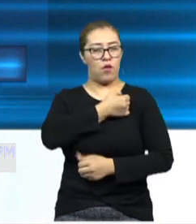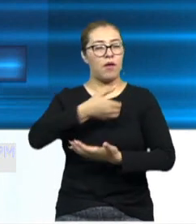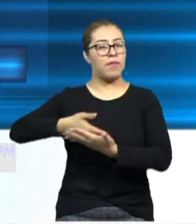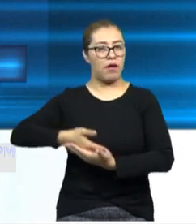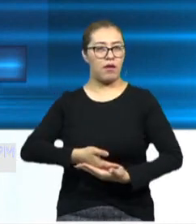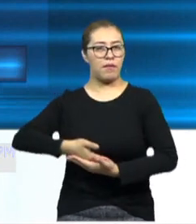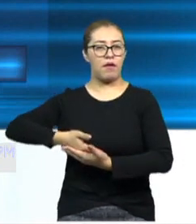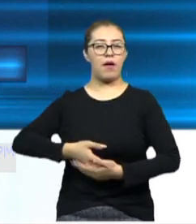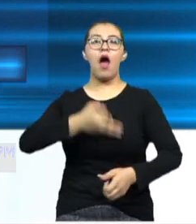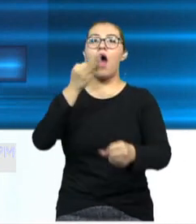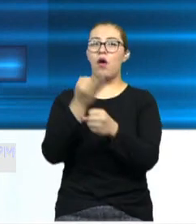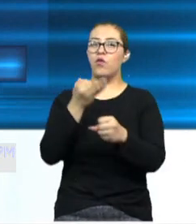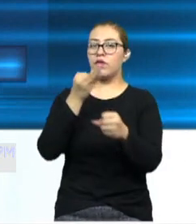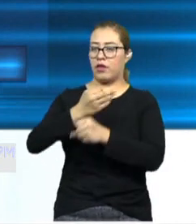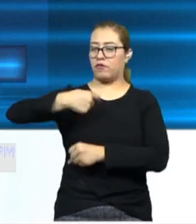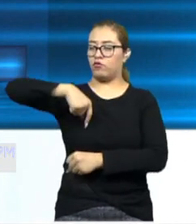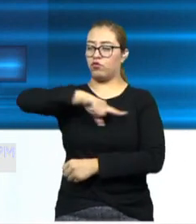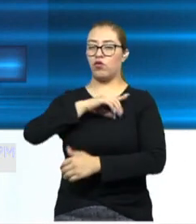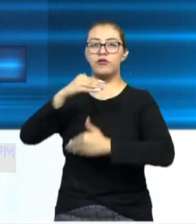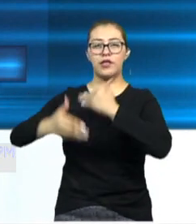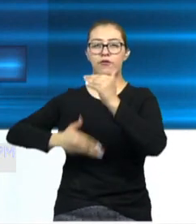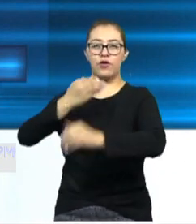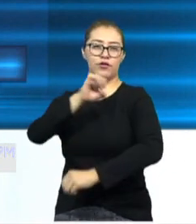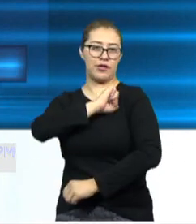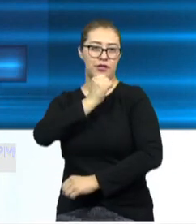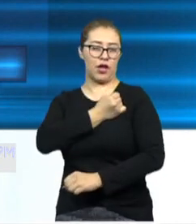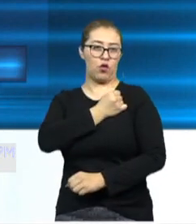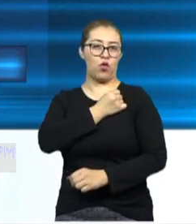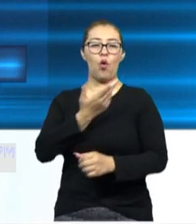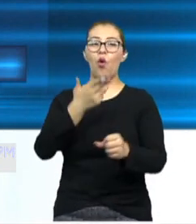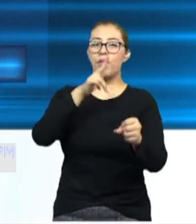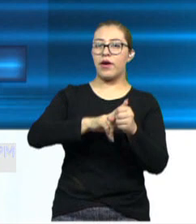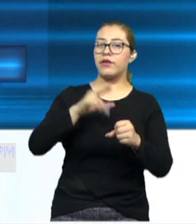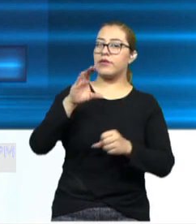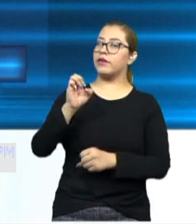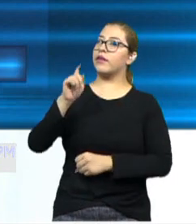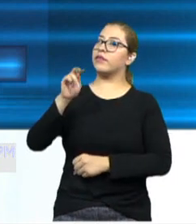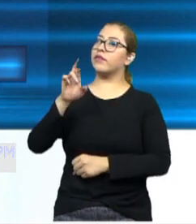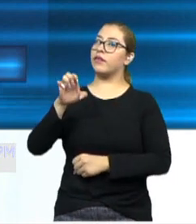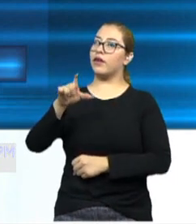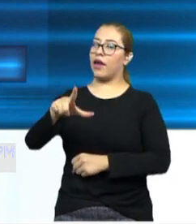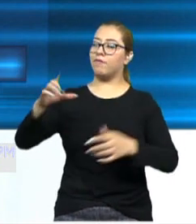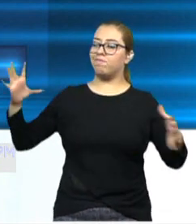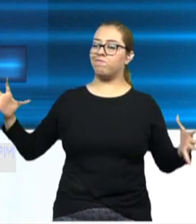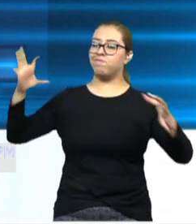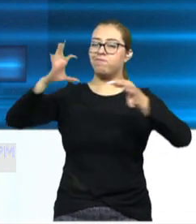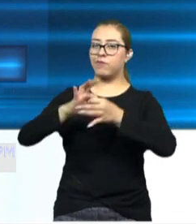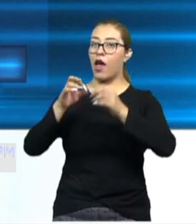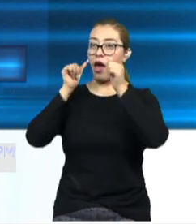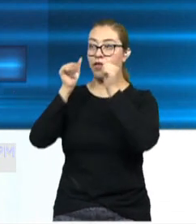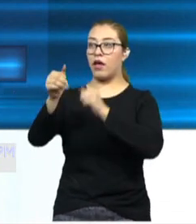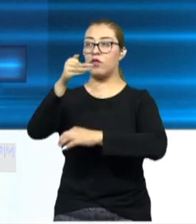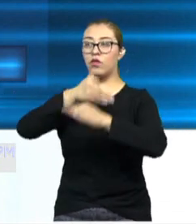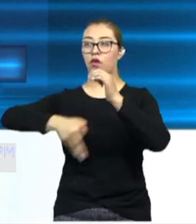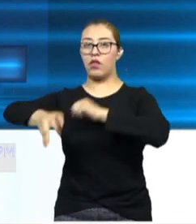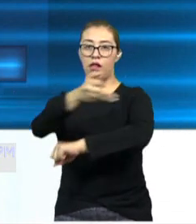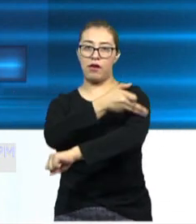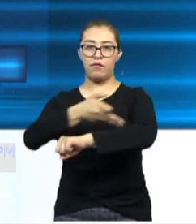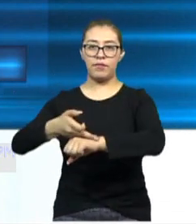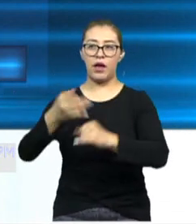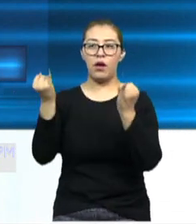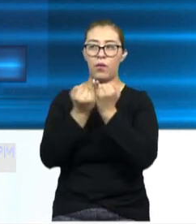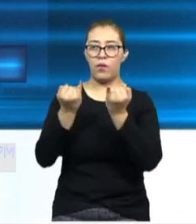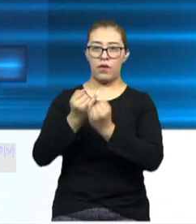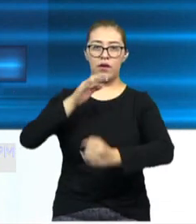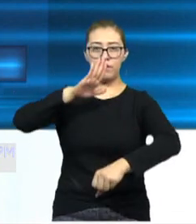como servicios de salud y con el hospital central, pues, atendiendo de la mejor manera a todo el núcleo familiar y,